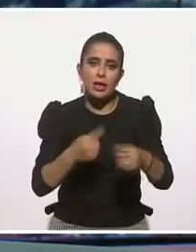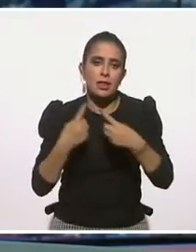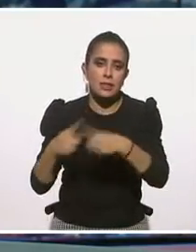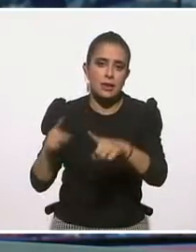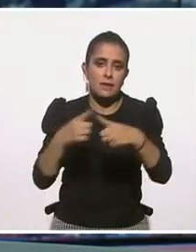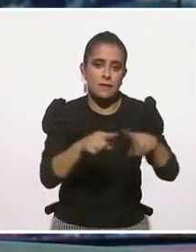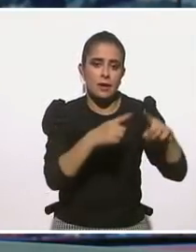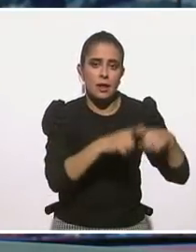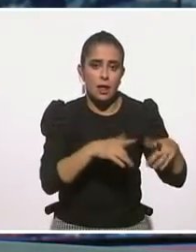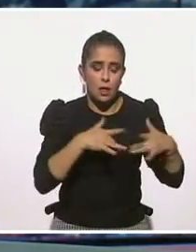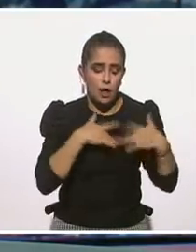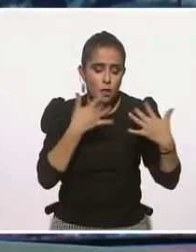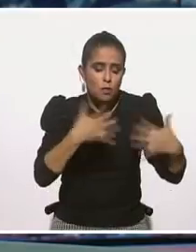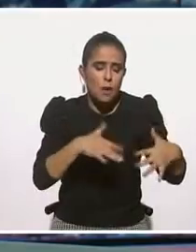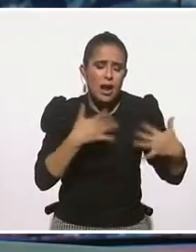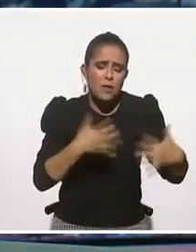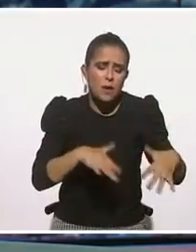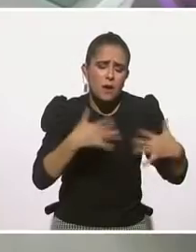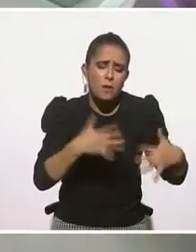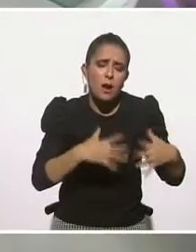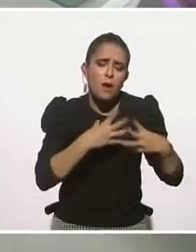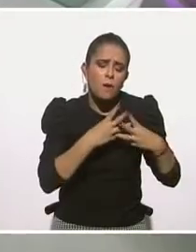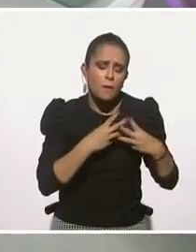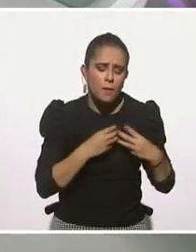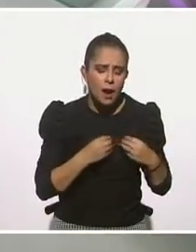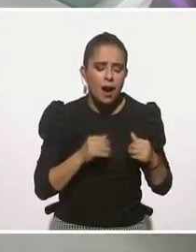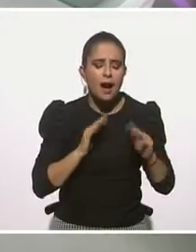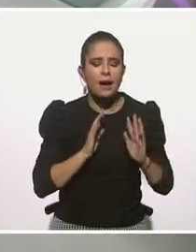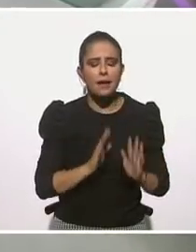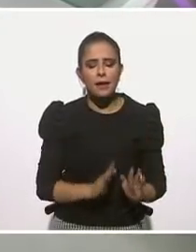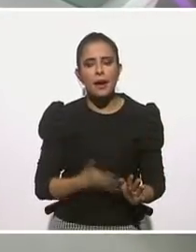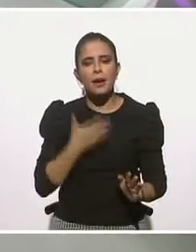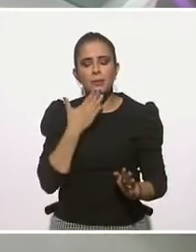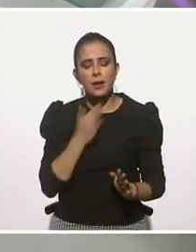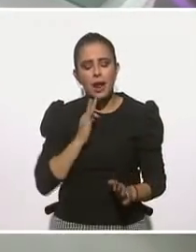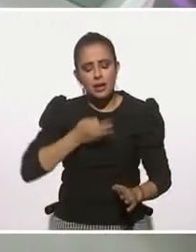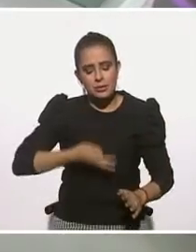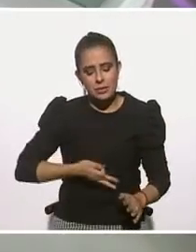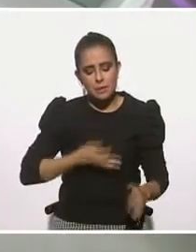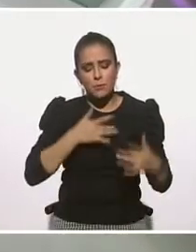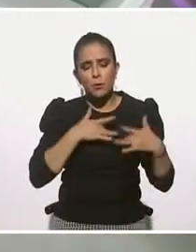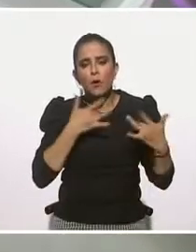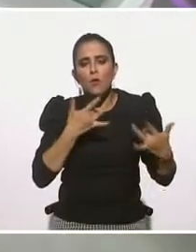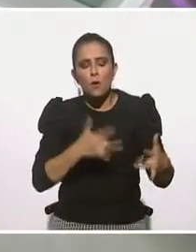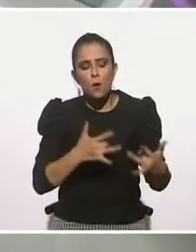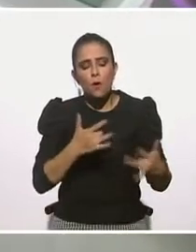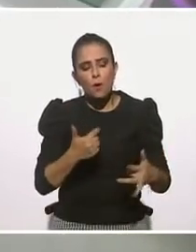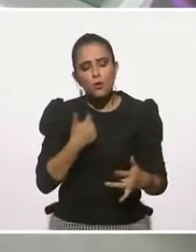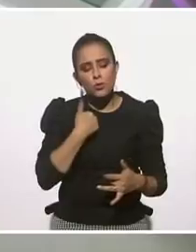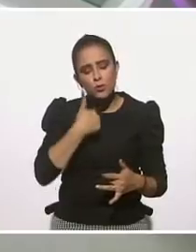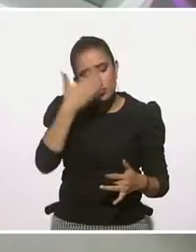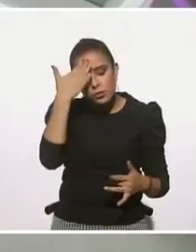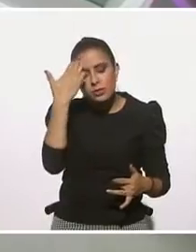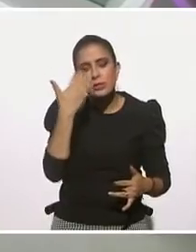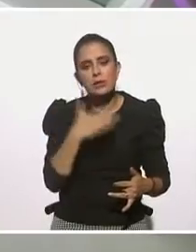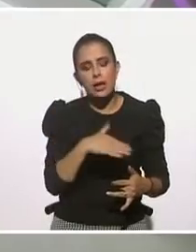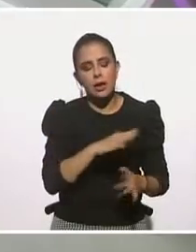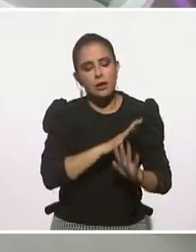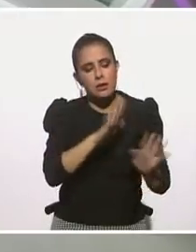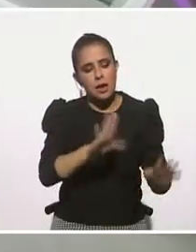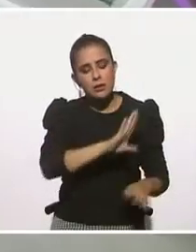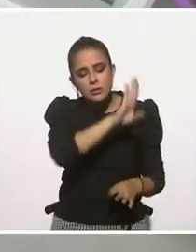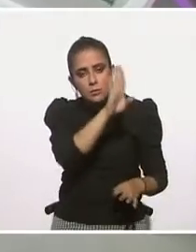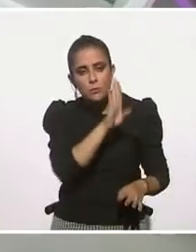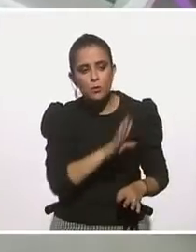pero puedes aprender a vivir con él. Esto es una situación que de repente a veces cuesta mucho trabajo, ¿cómo puedo divertirme si